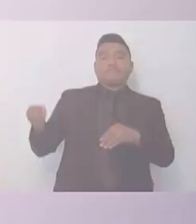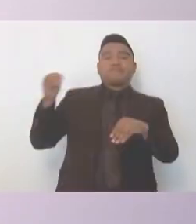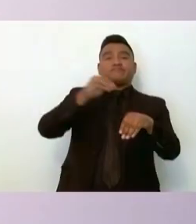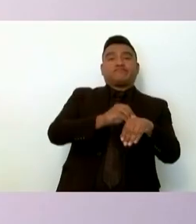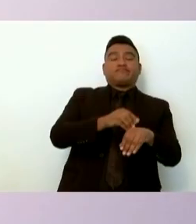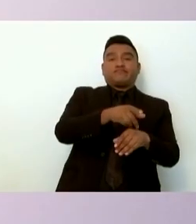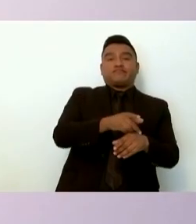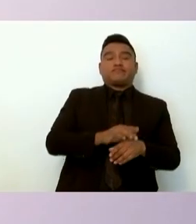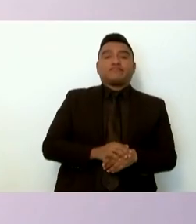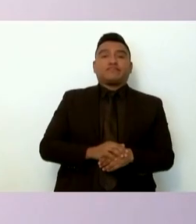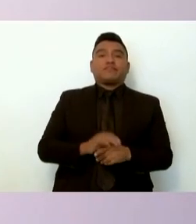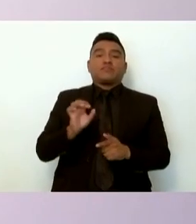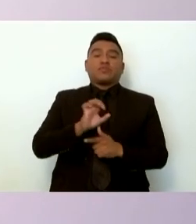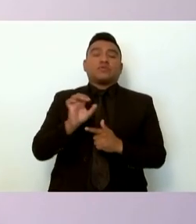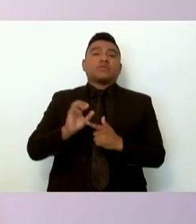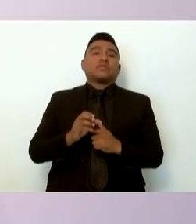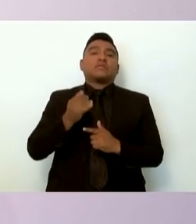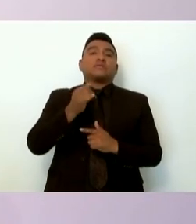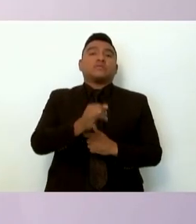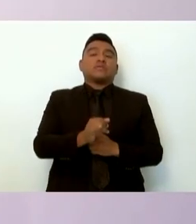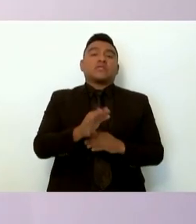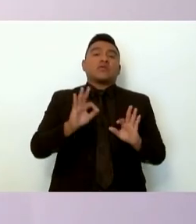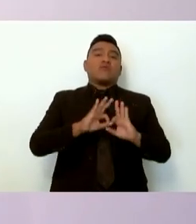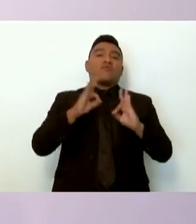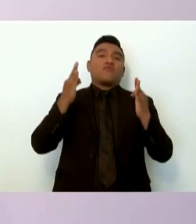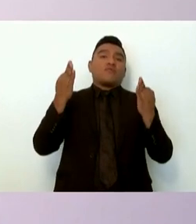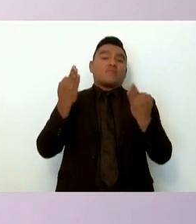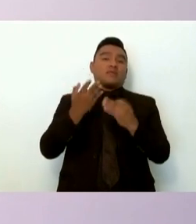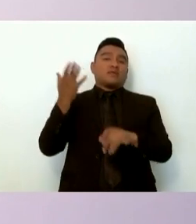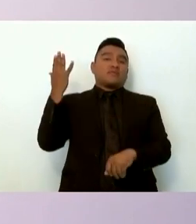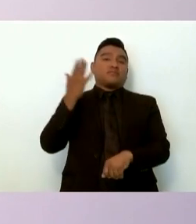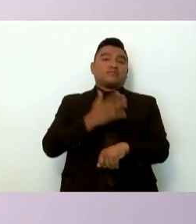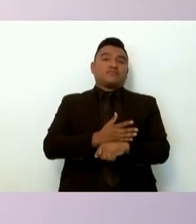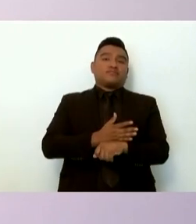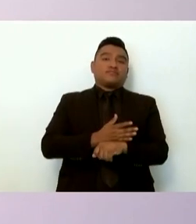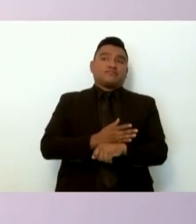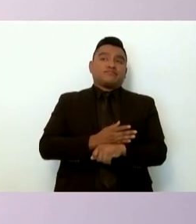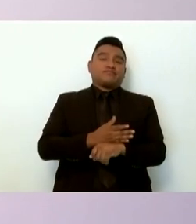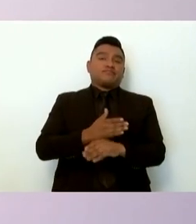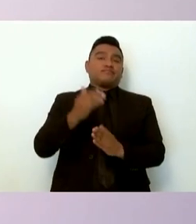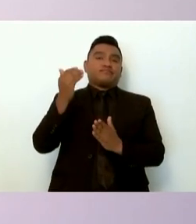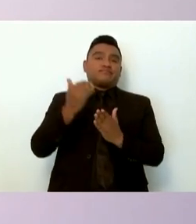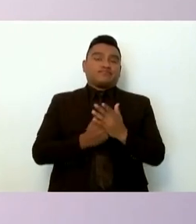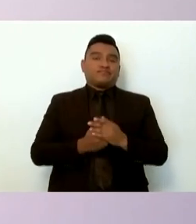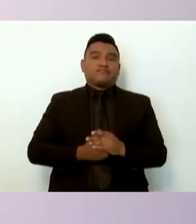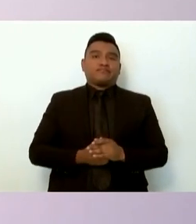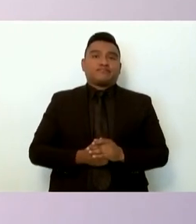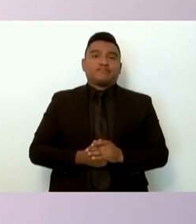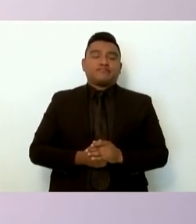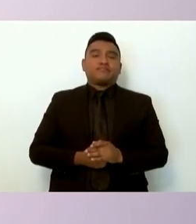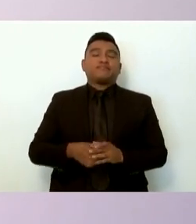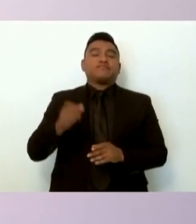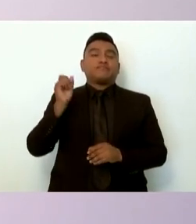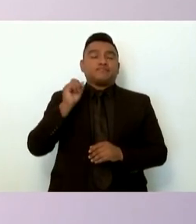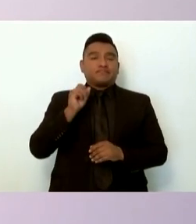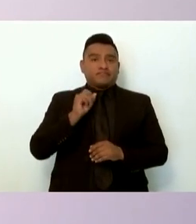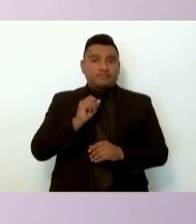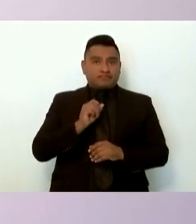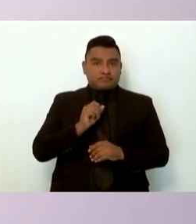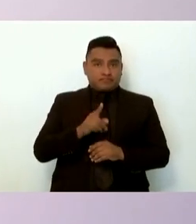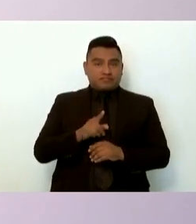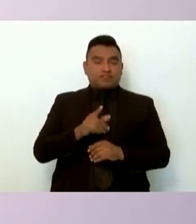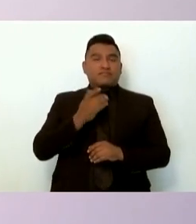su situación judicial que se pretendió crear una versión de los sucesos limitándose